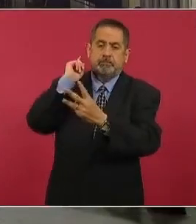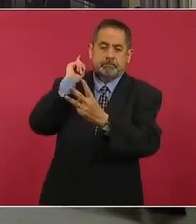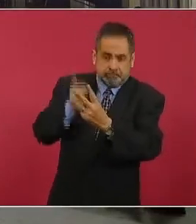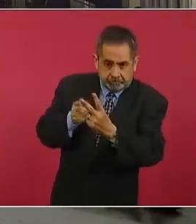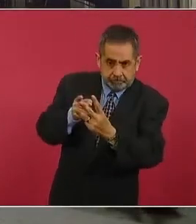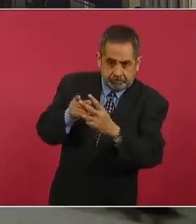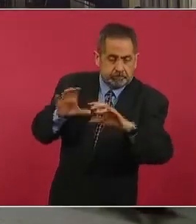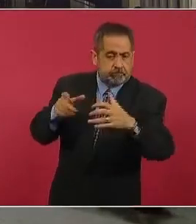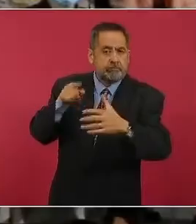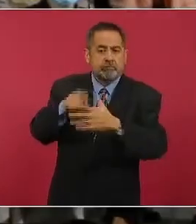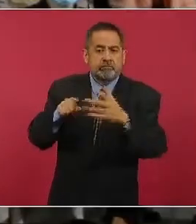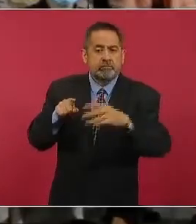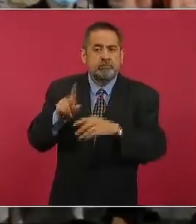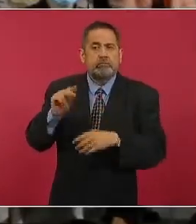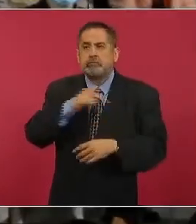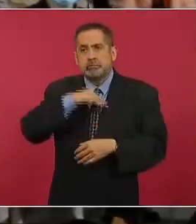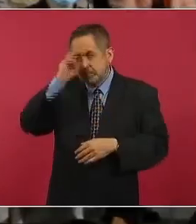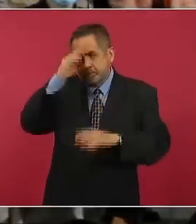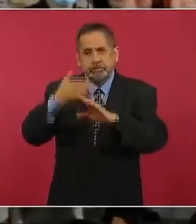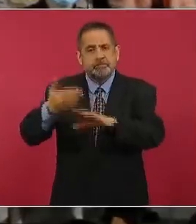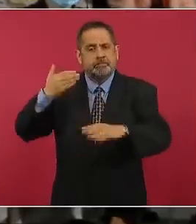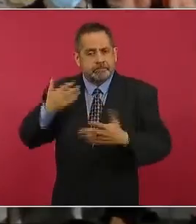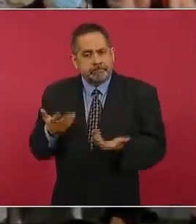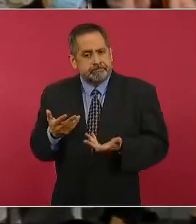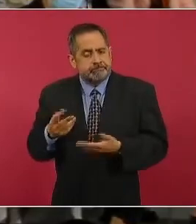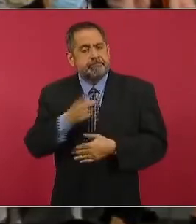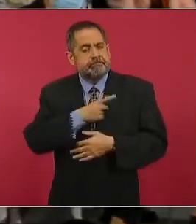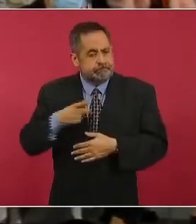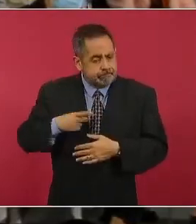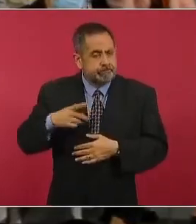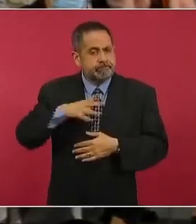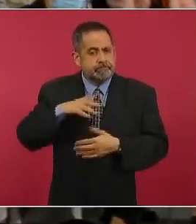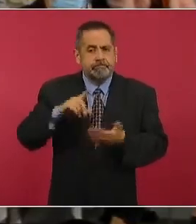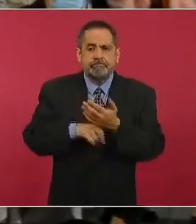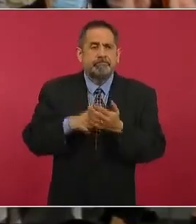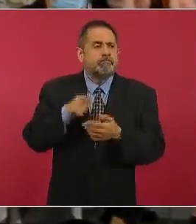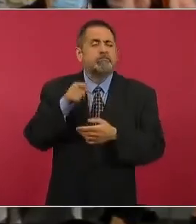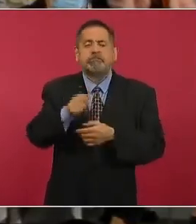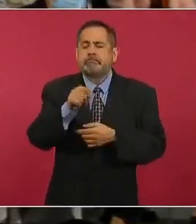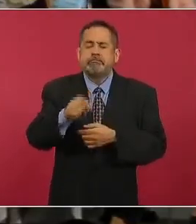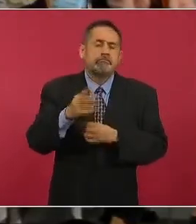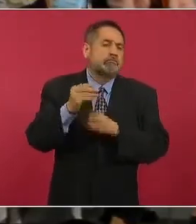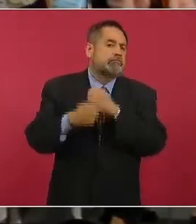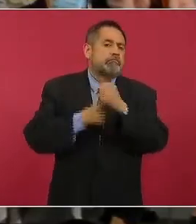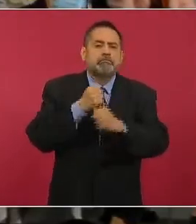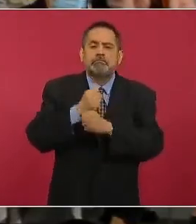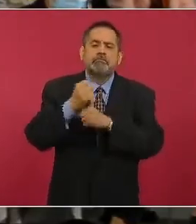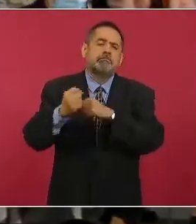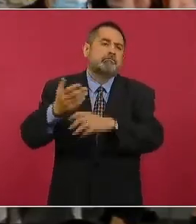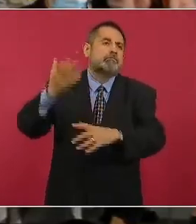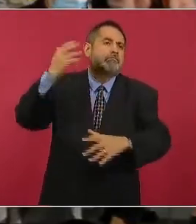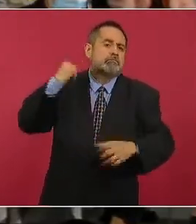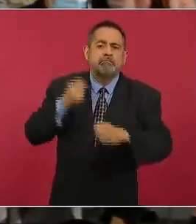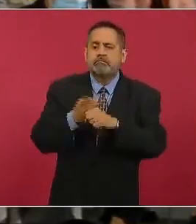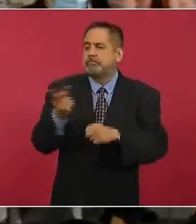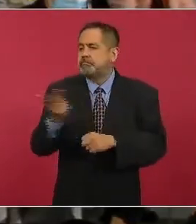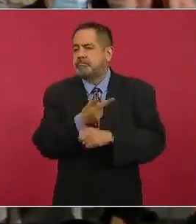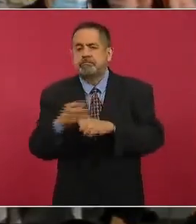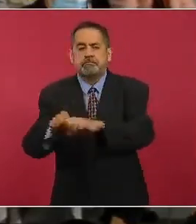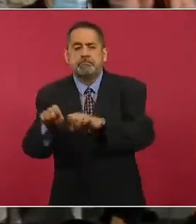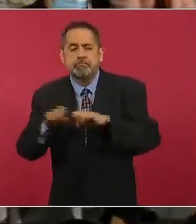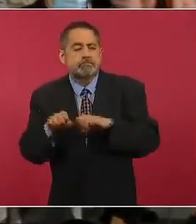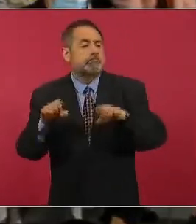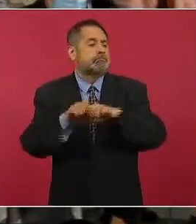porque no previeron que ha habido históricamente un pleito entre las dos barras, ¿no?